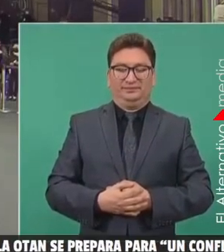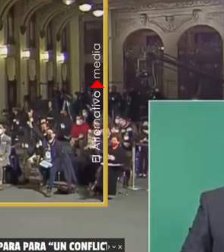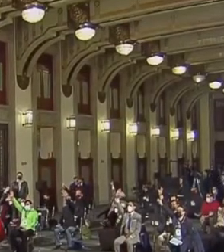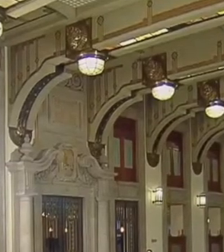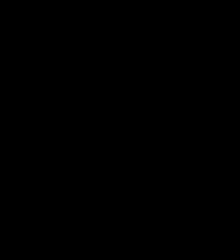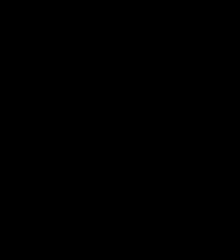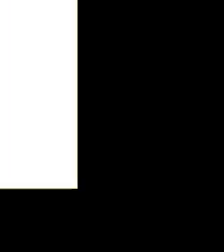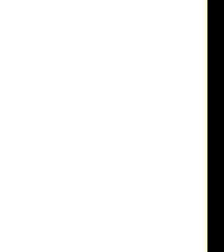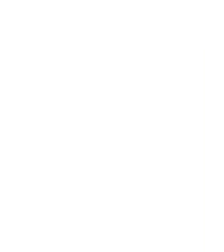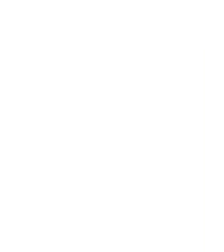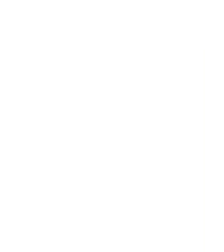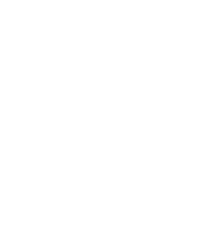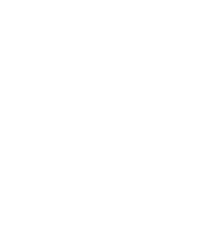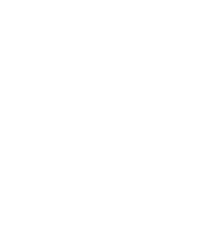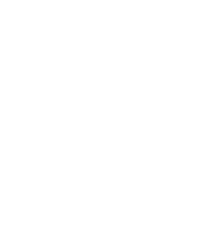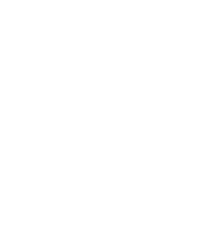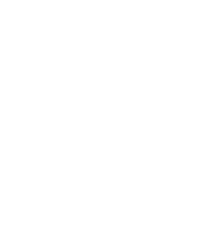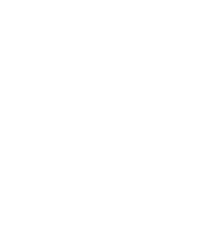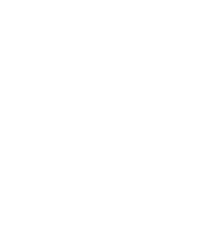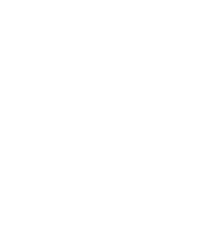Muy bien, ¿no tenemos lista?